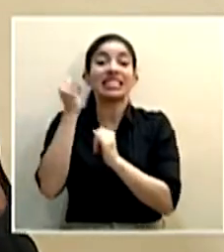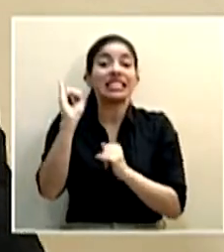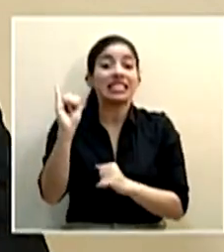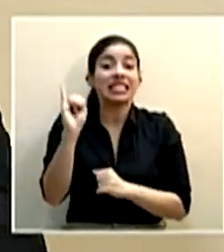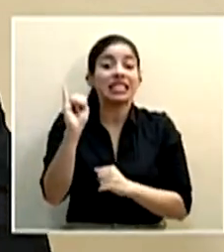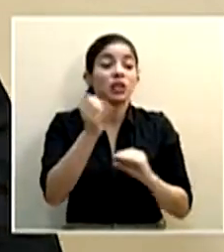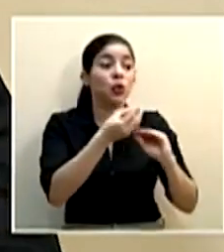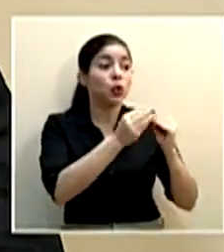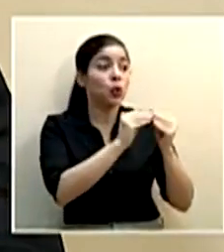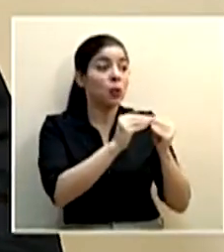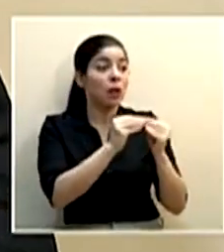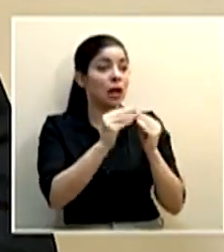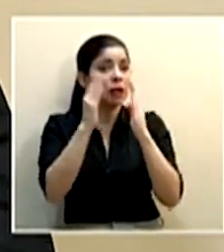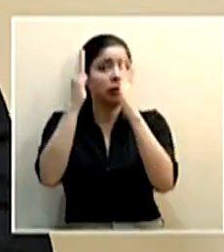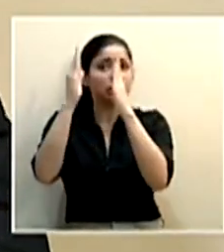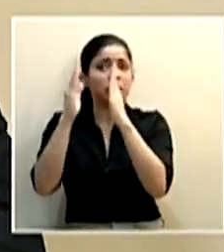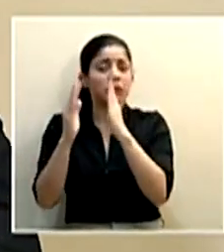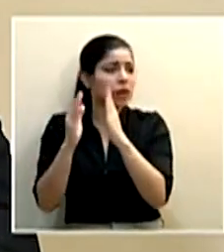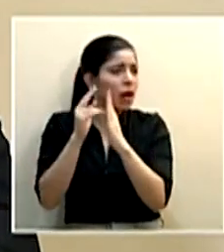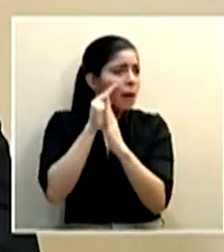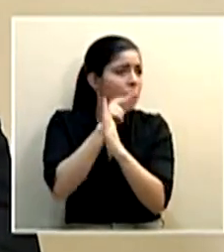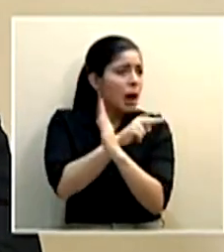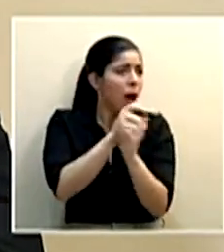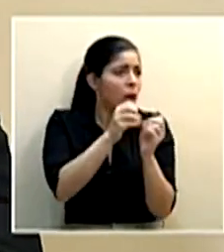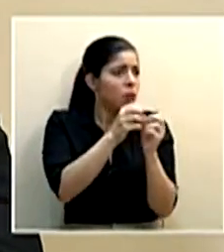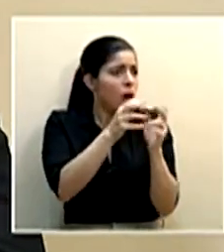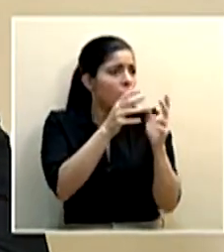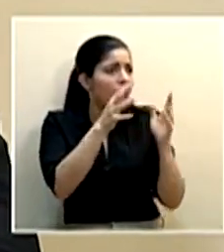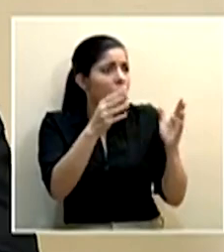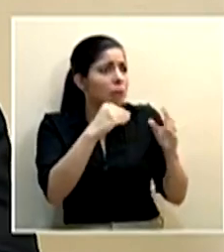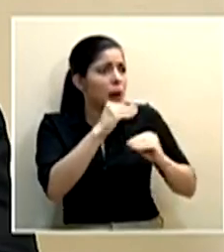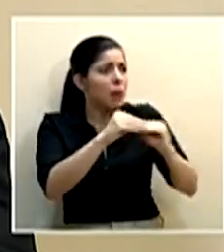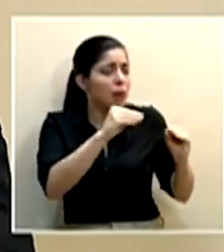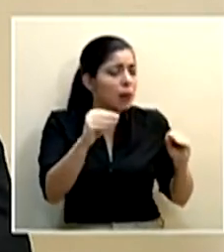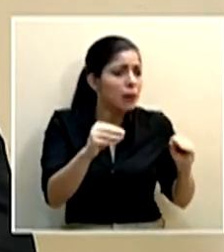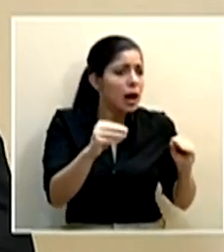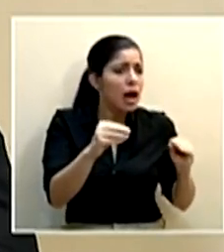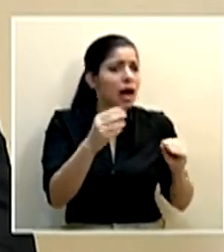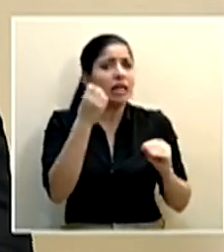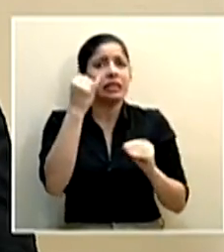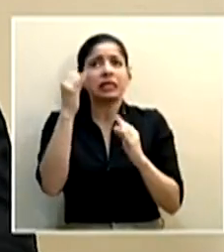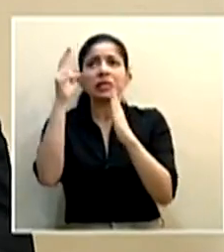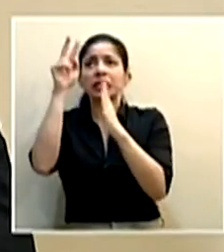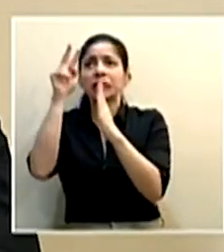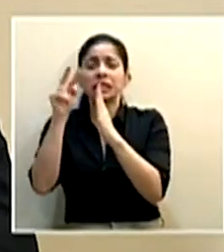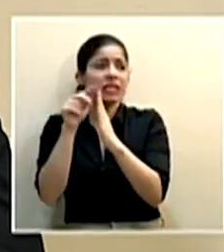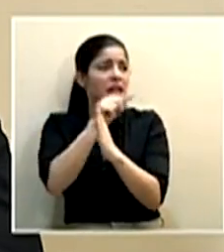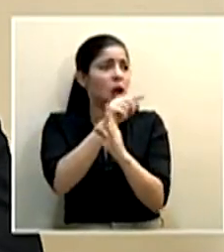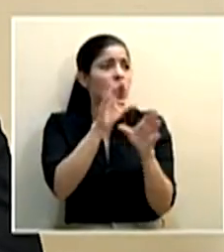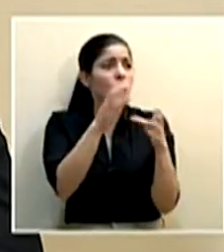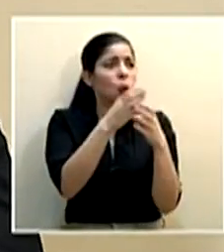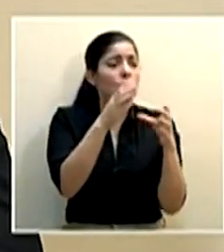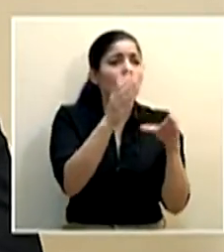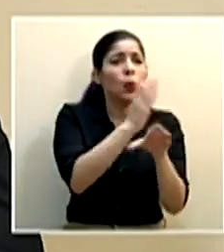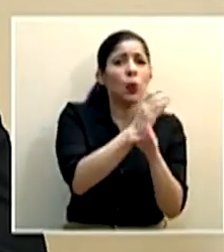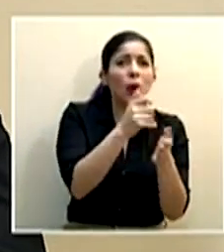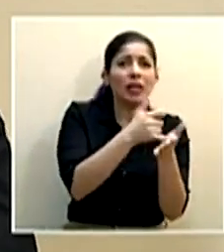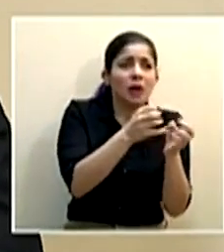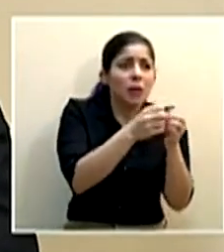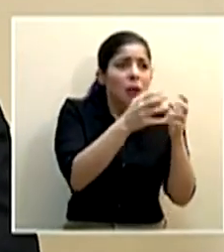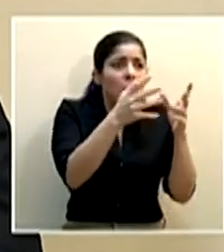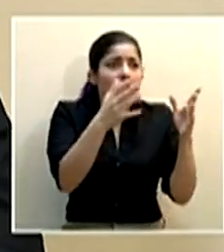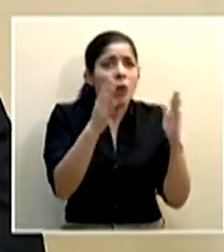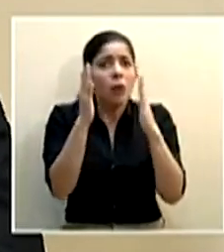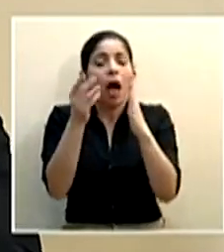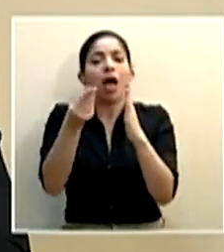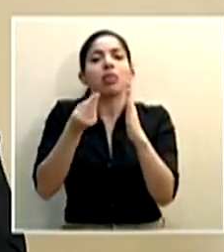que hay un impacto en el número de contagios, en nuestra capacidad de unidades de cuidados intensivos, otras, que